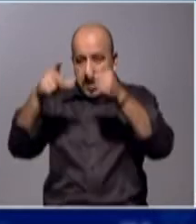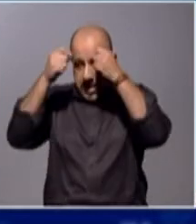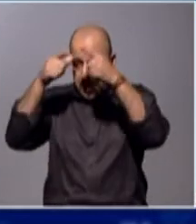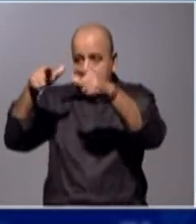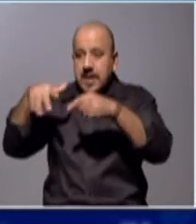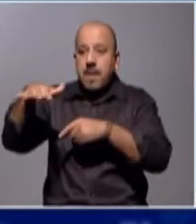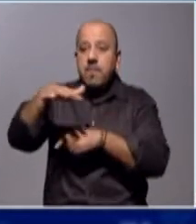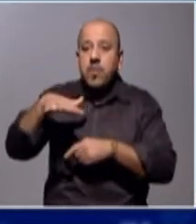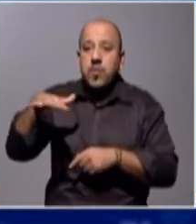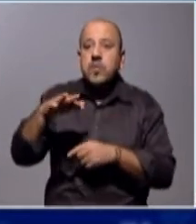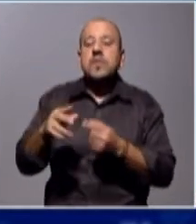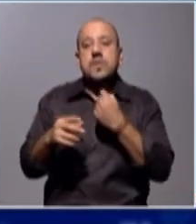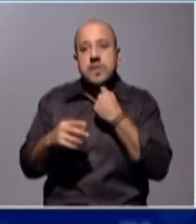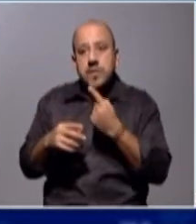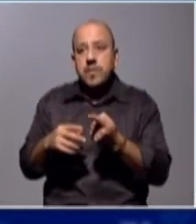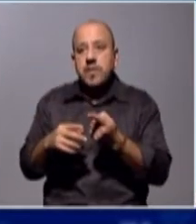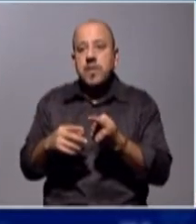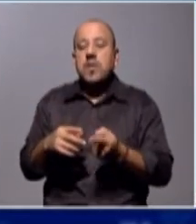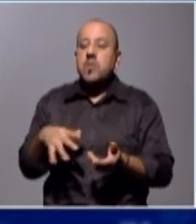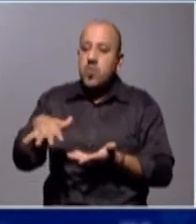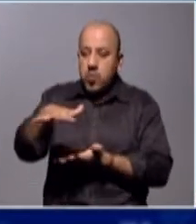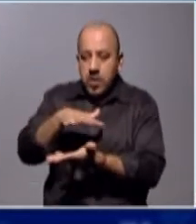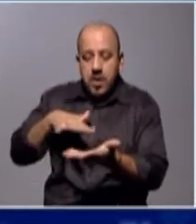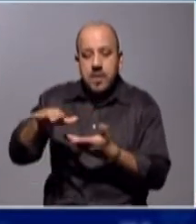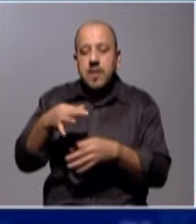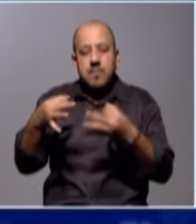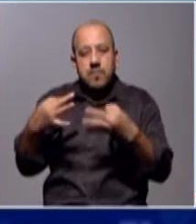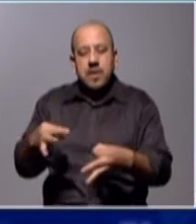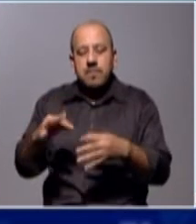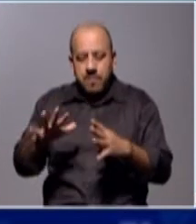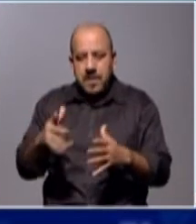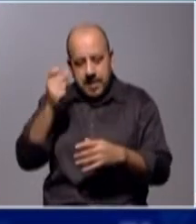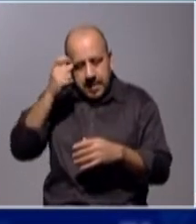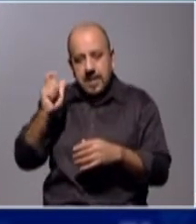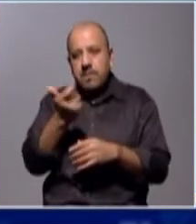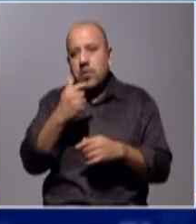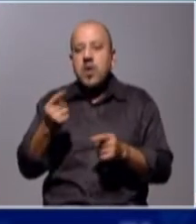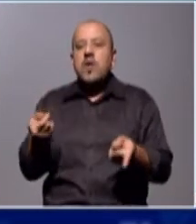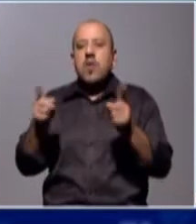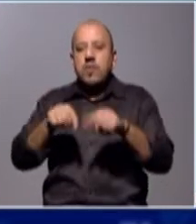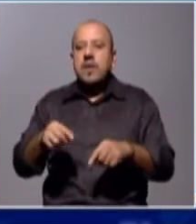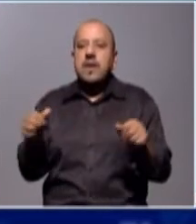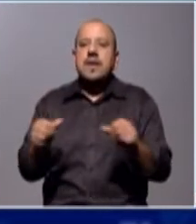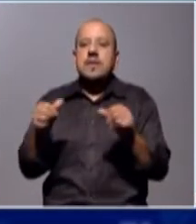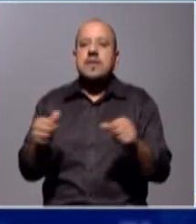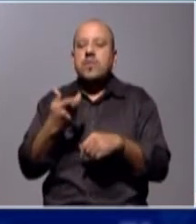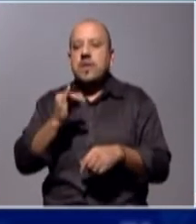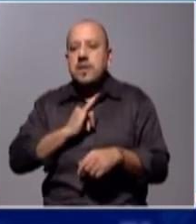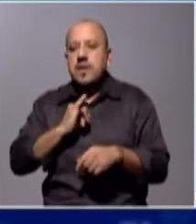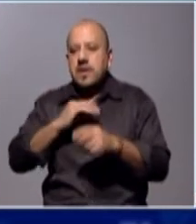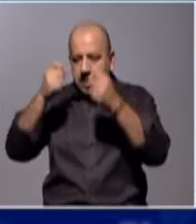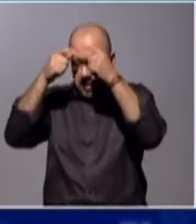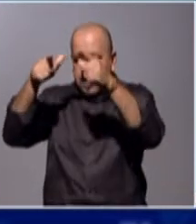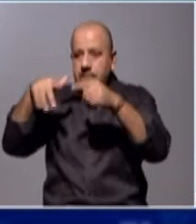ofrecen un terreno fértil para el cambio y reconstruir una identidad rural deteriorada.